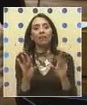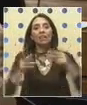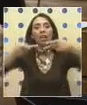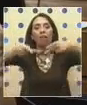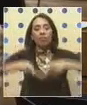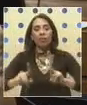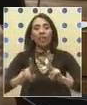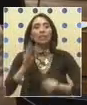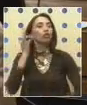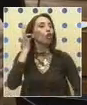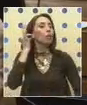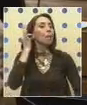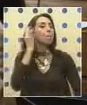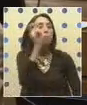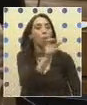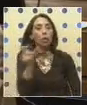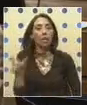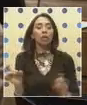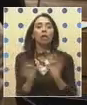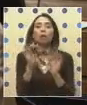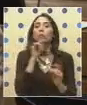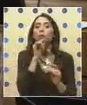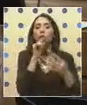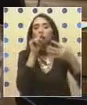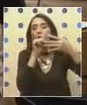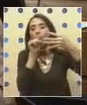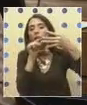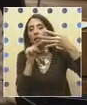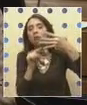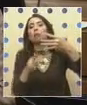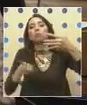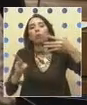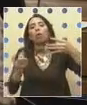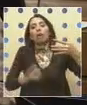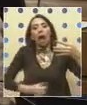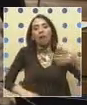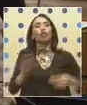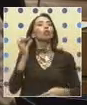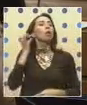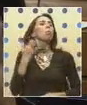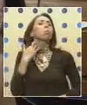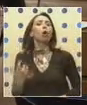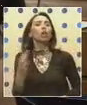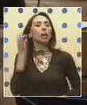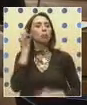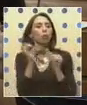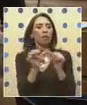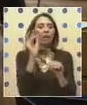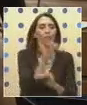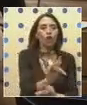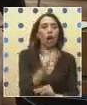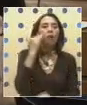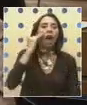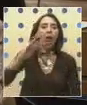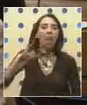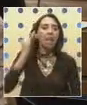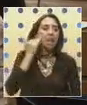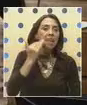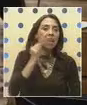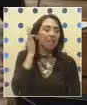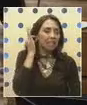derecho de las mujeres en casos puntuales. ¿Por qué a una mujer violada? ¿Por qué a una menor, a una niña,